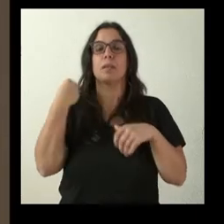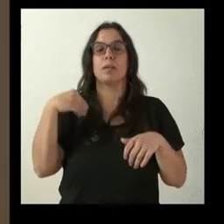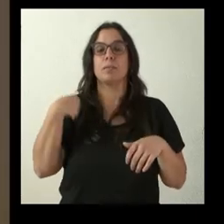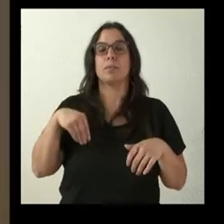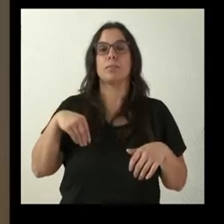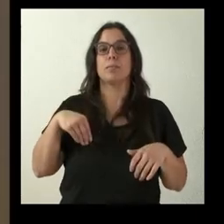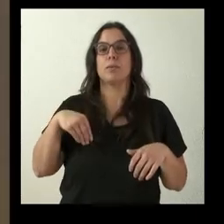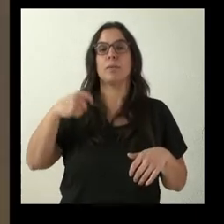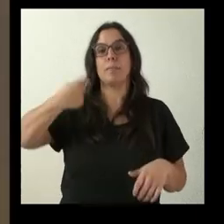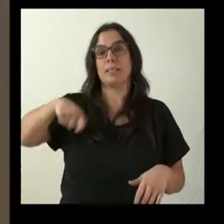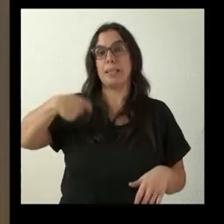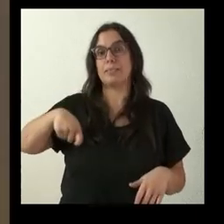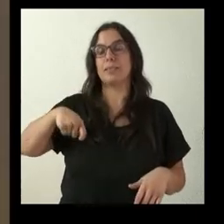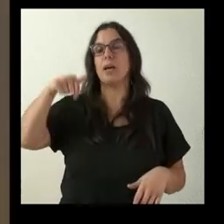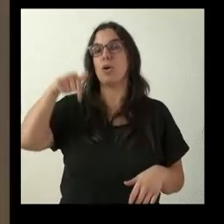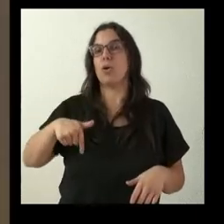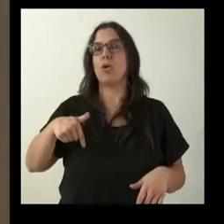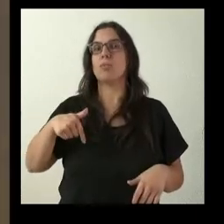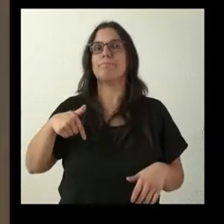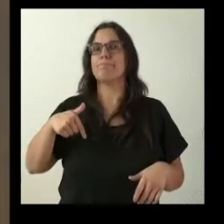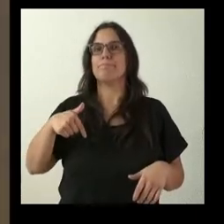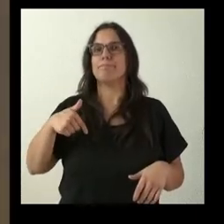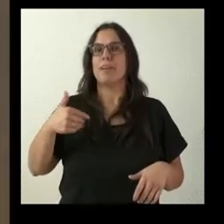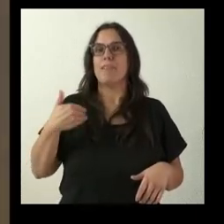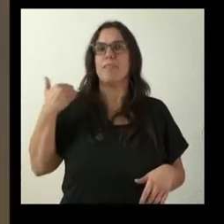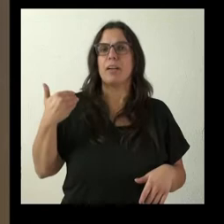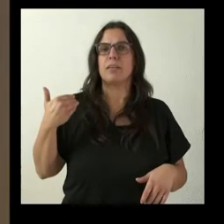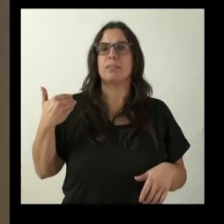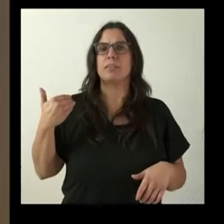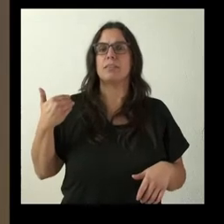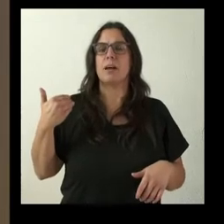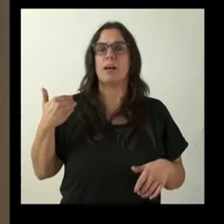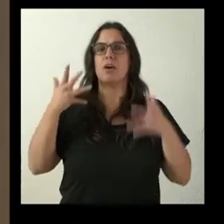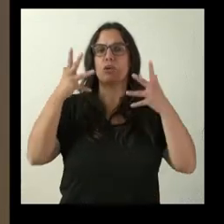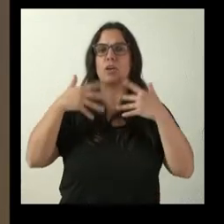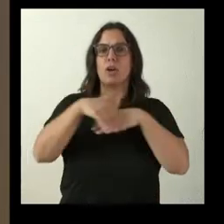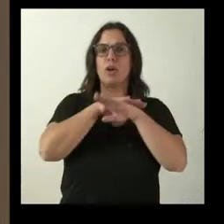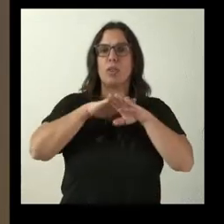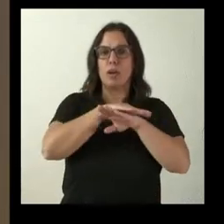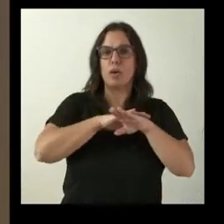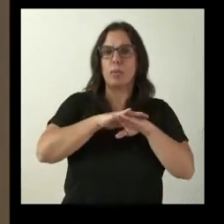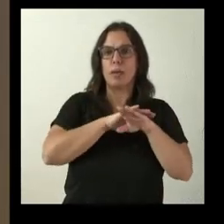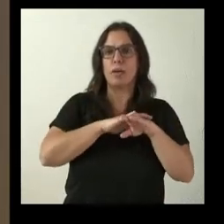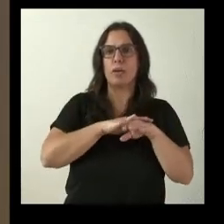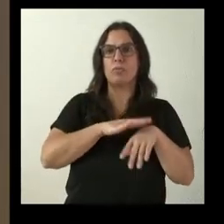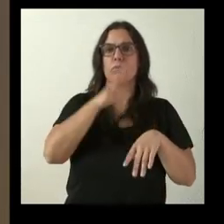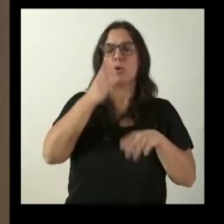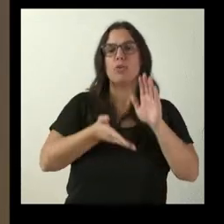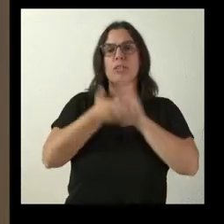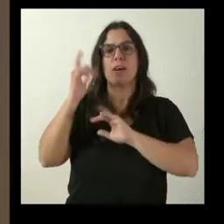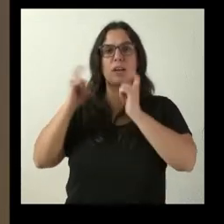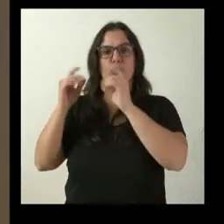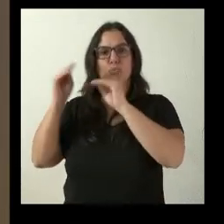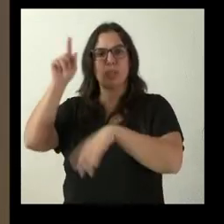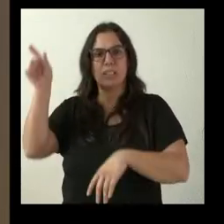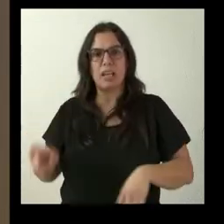Consejo de Gobierno de hoy. Primero, si le parece que está justificado que no acuda presencialmente porque tengo una reunión de partido en Italia. Y luego le quería preguntar por